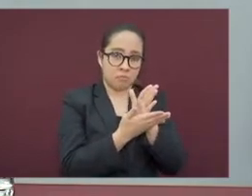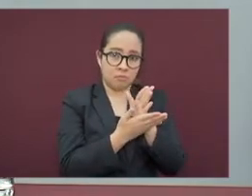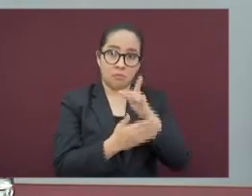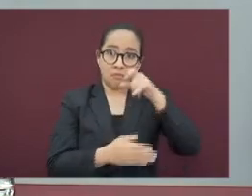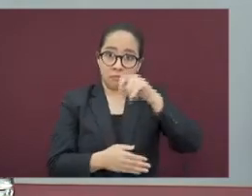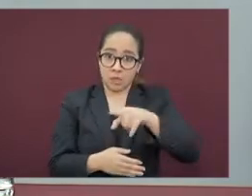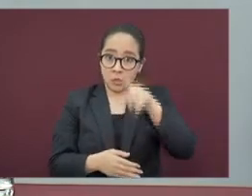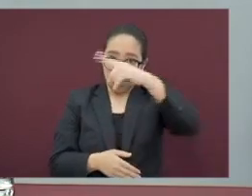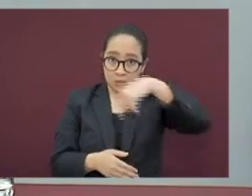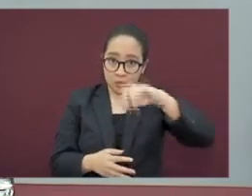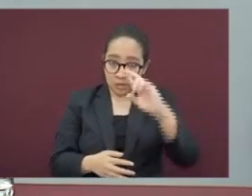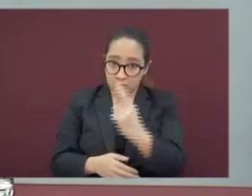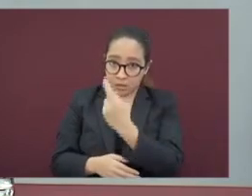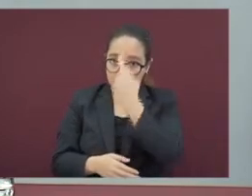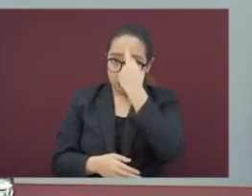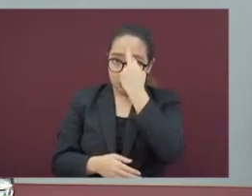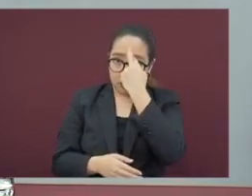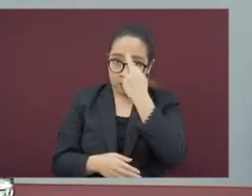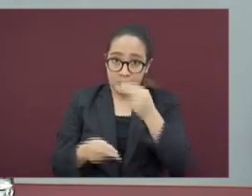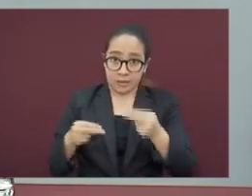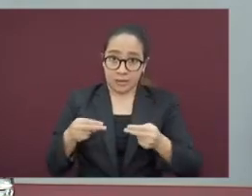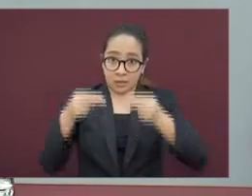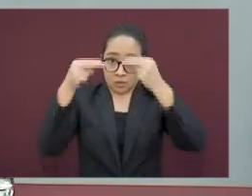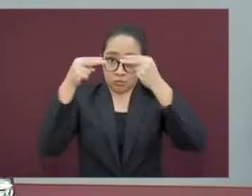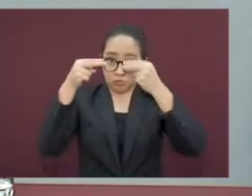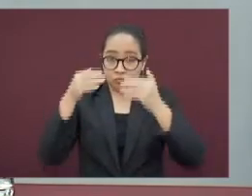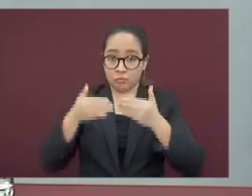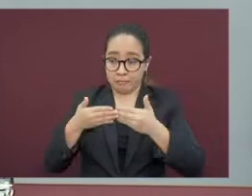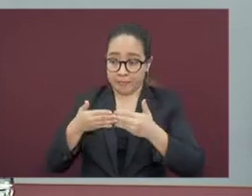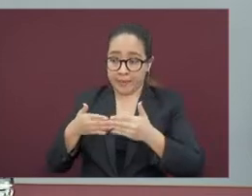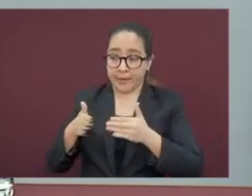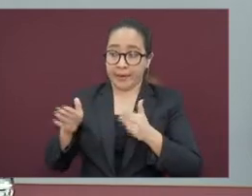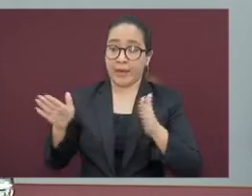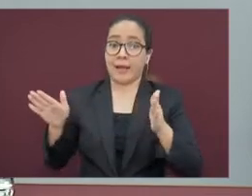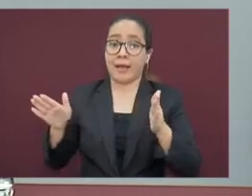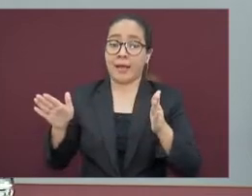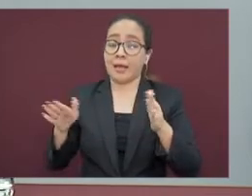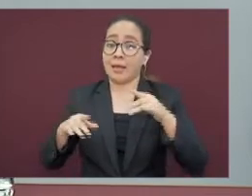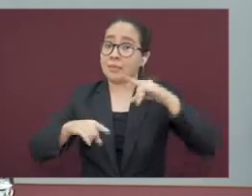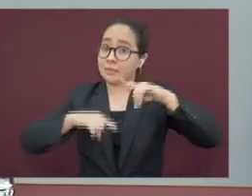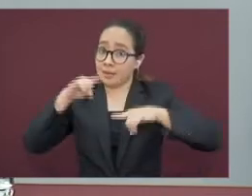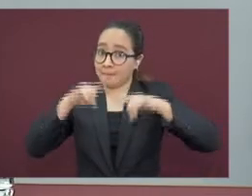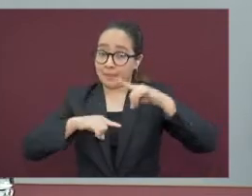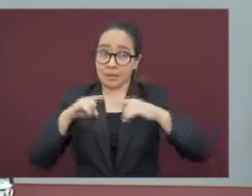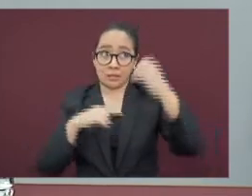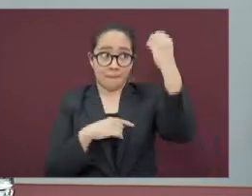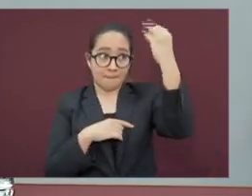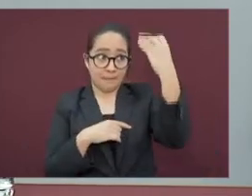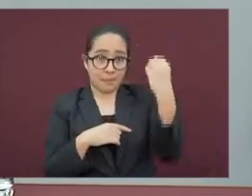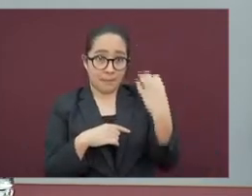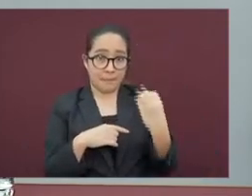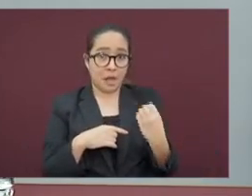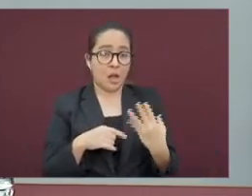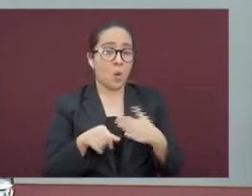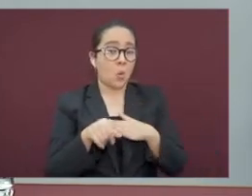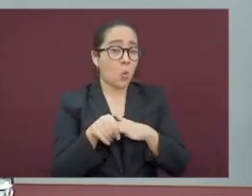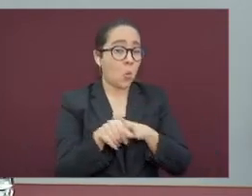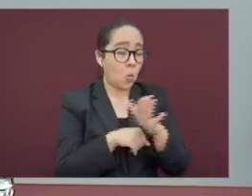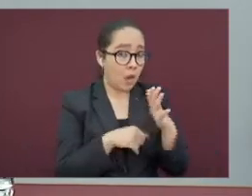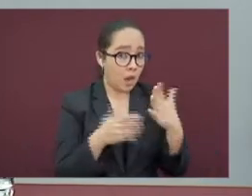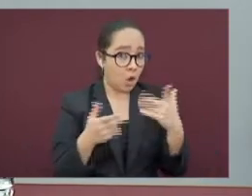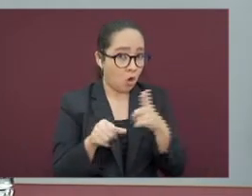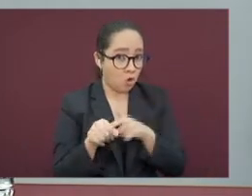la apertura del sector comercial dependerá de la semaforización que